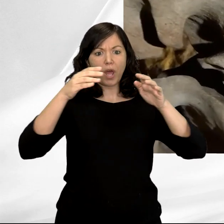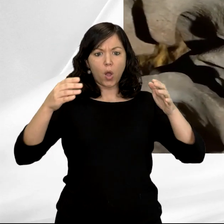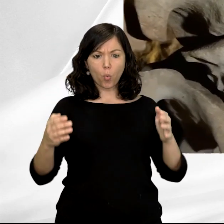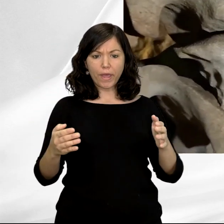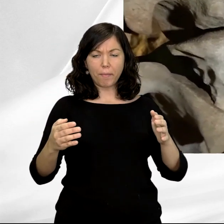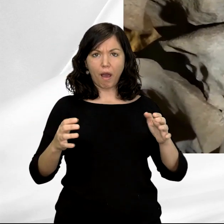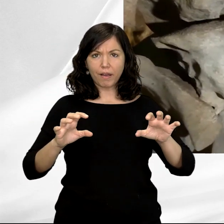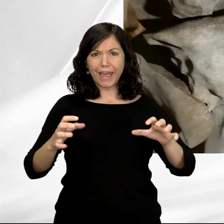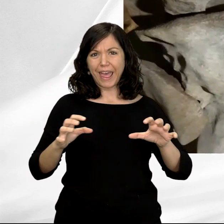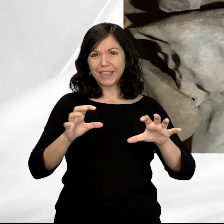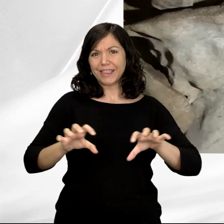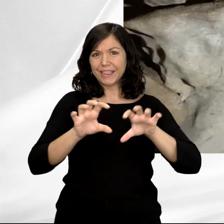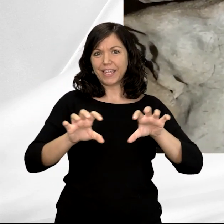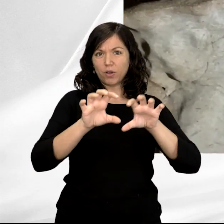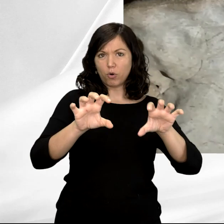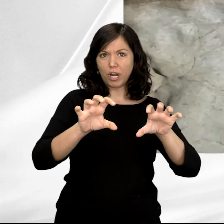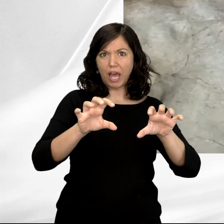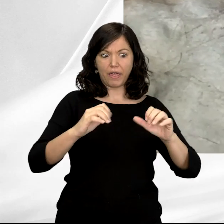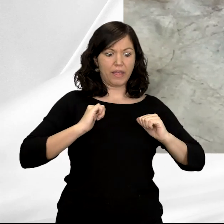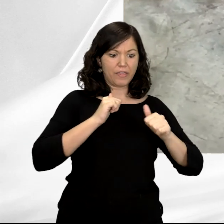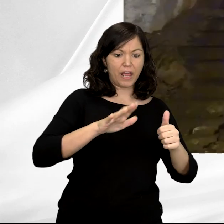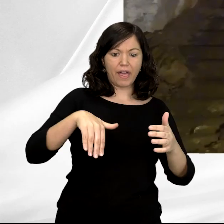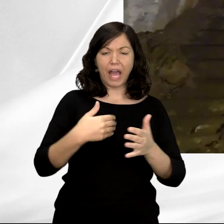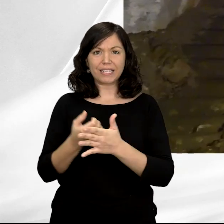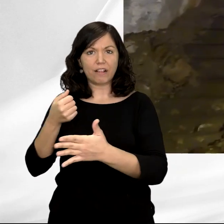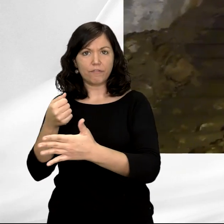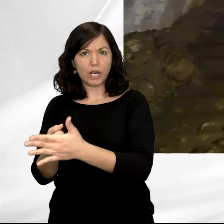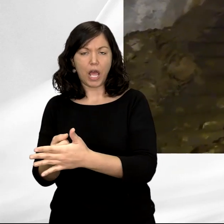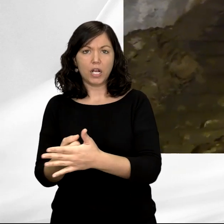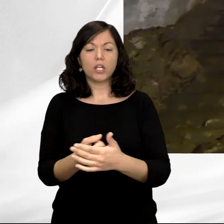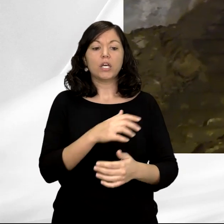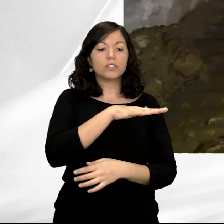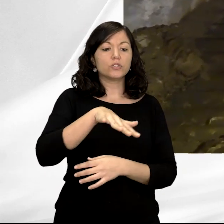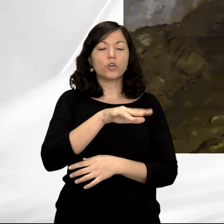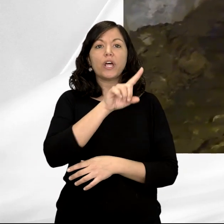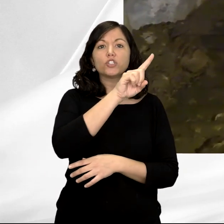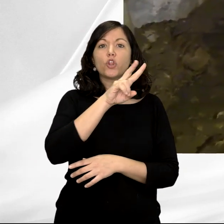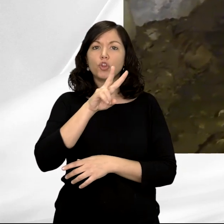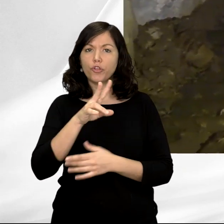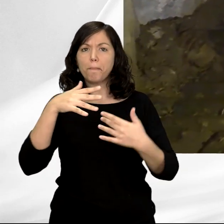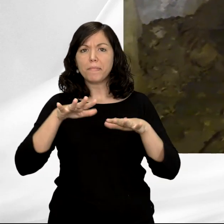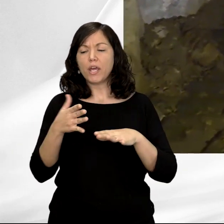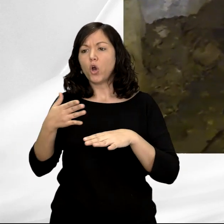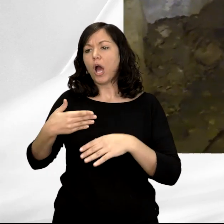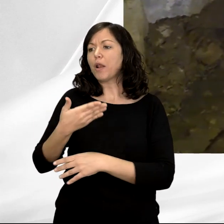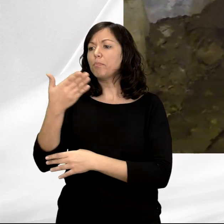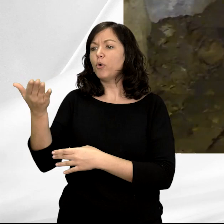decorada desde la entrada hasta la zona más profunda. 12 sitios, de los cuales mostramos al público dos,